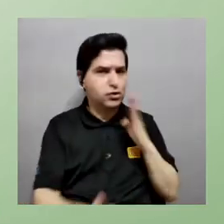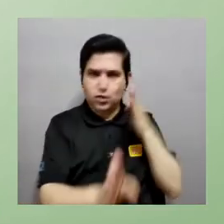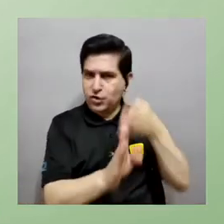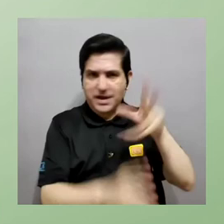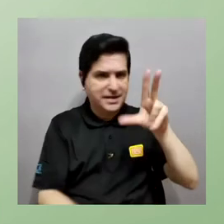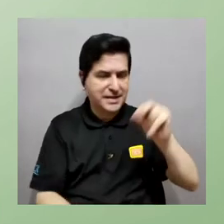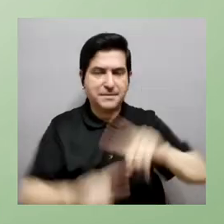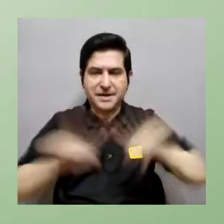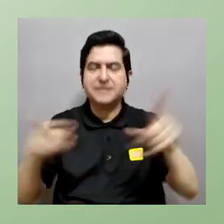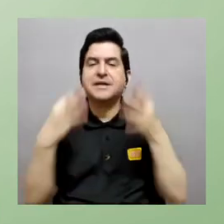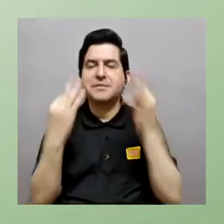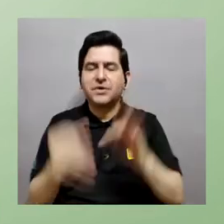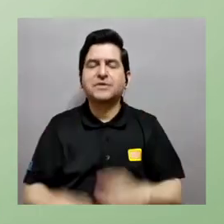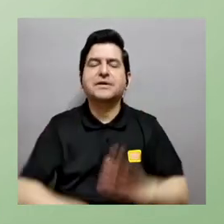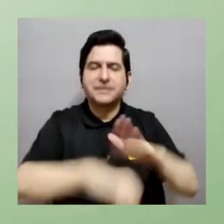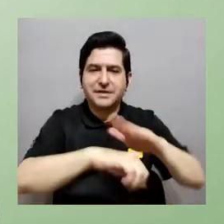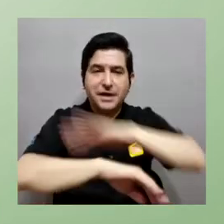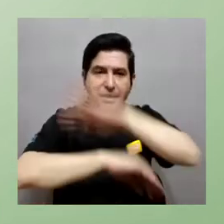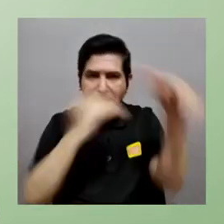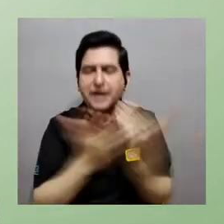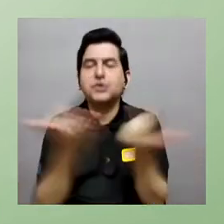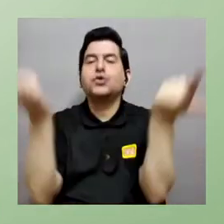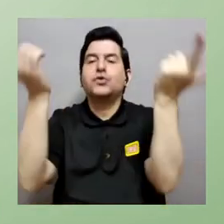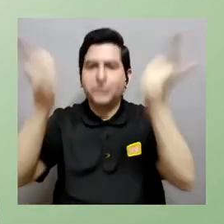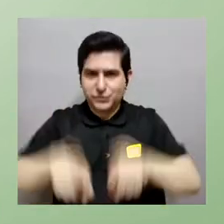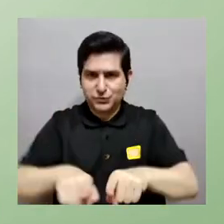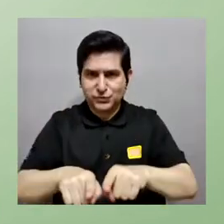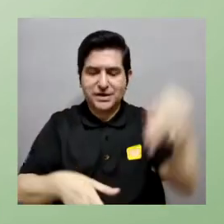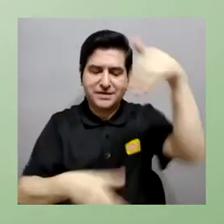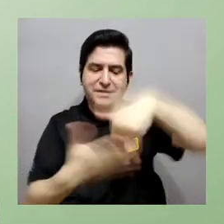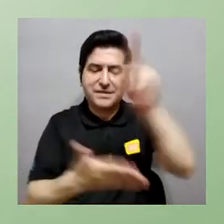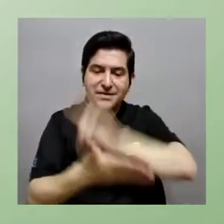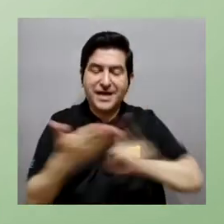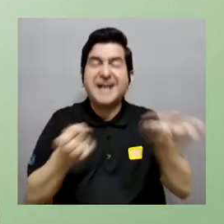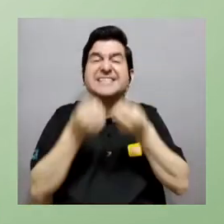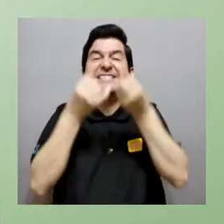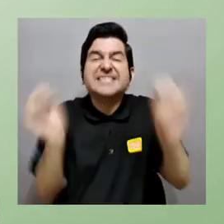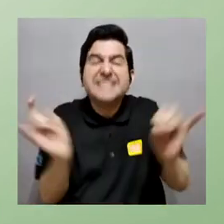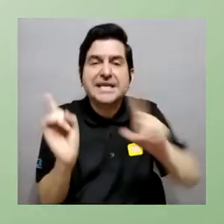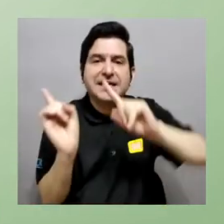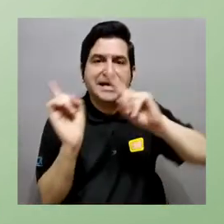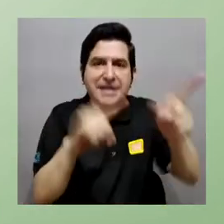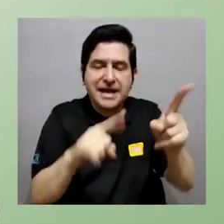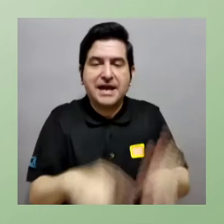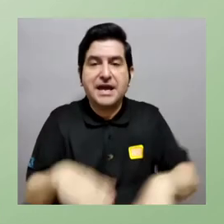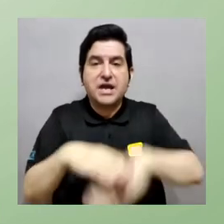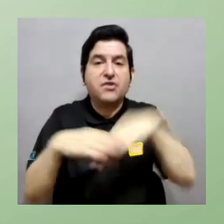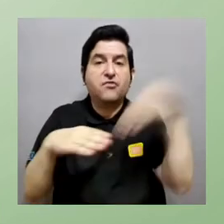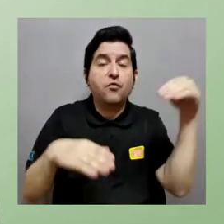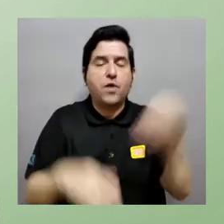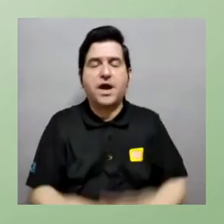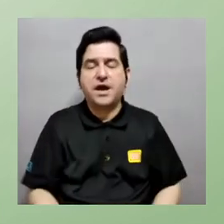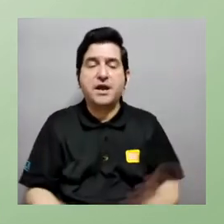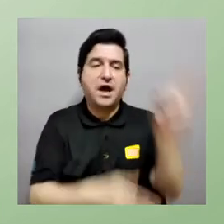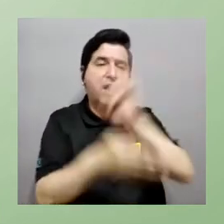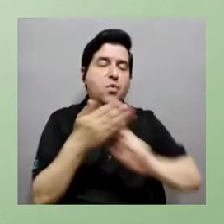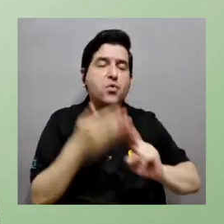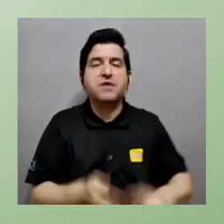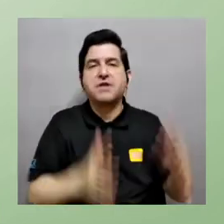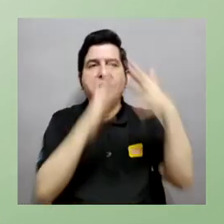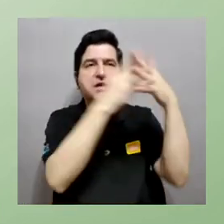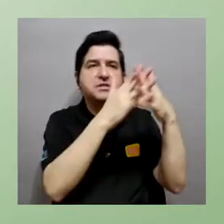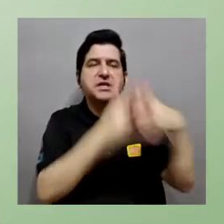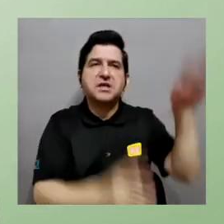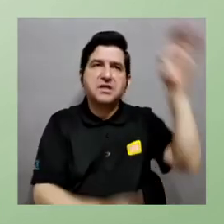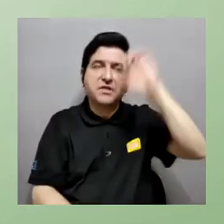todos estos análisis ahí estamos cayendo bueno yo no directo no pero estamos tratando de facilitar que todo esto se dé en la universidad sin tener que